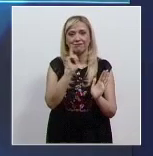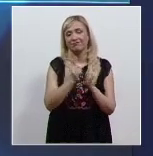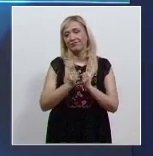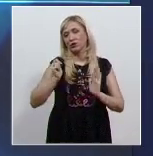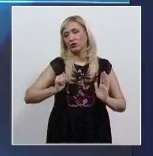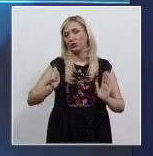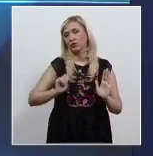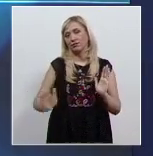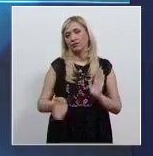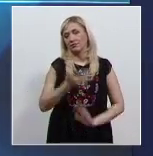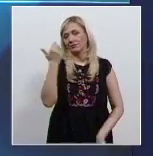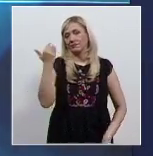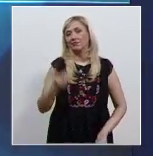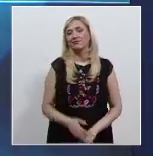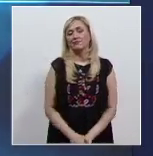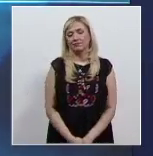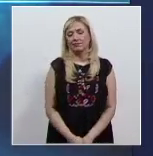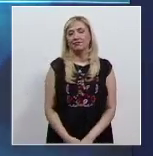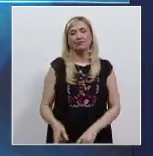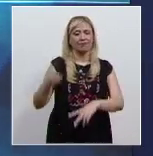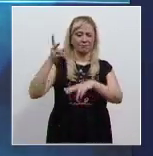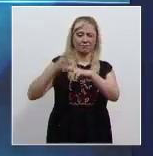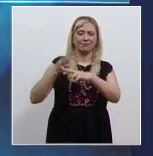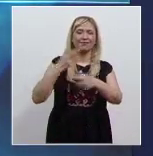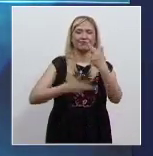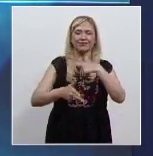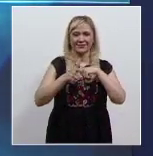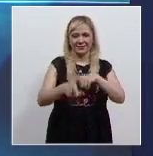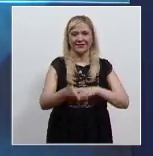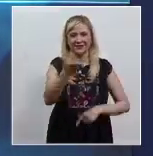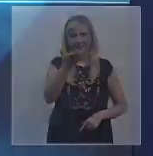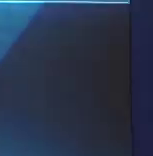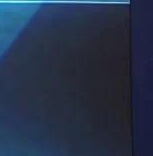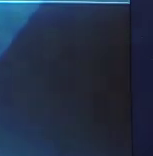Es momento de una pausa, enseguida regresamos.